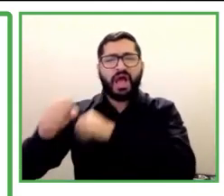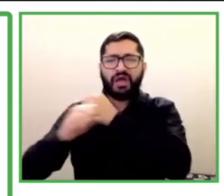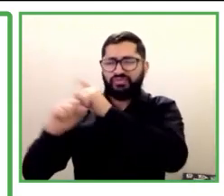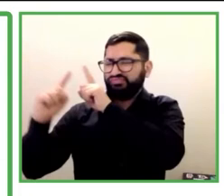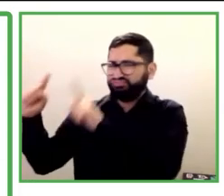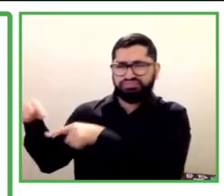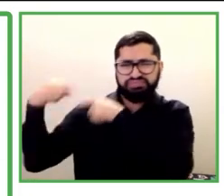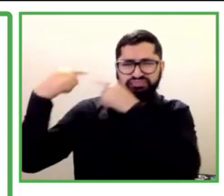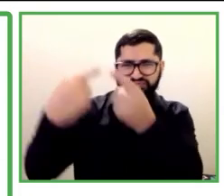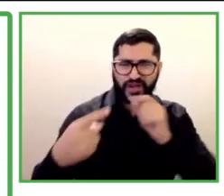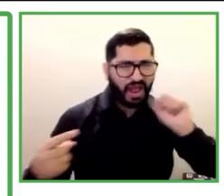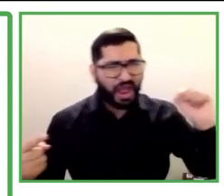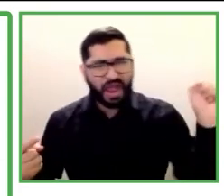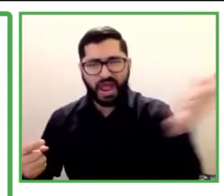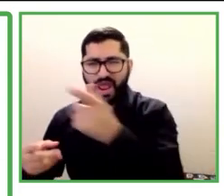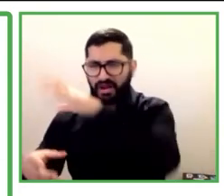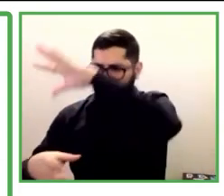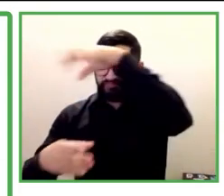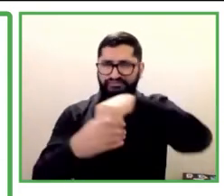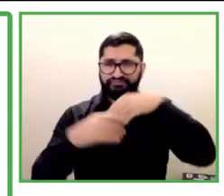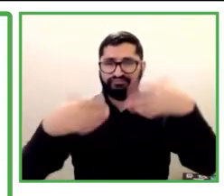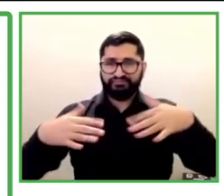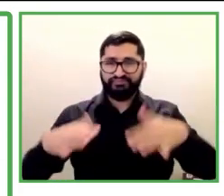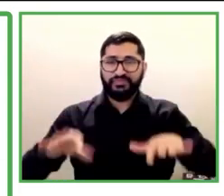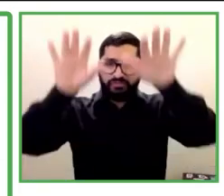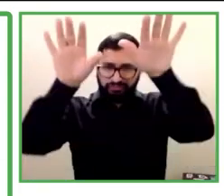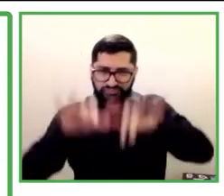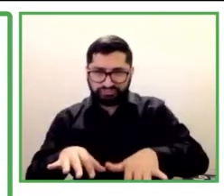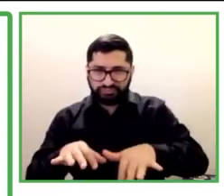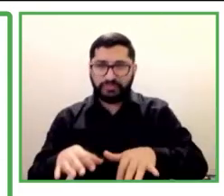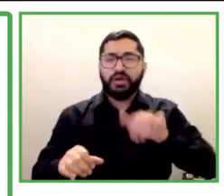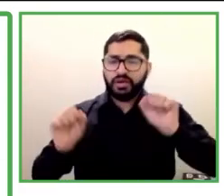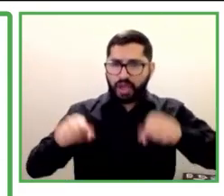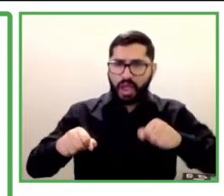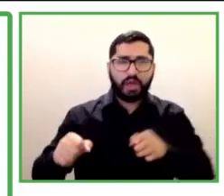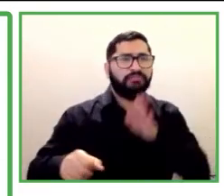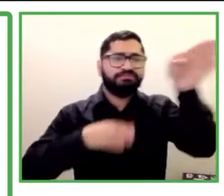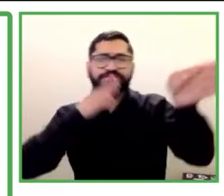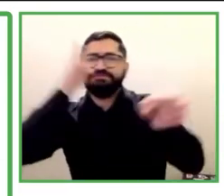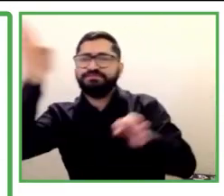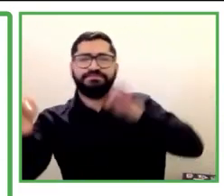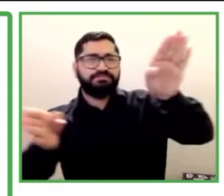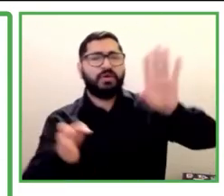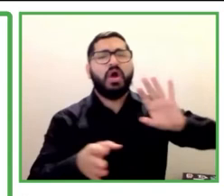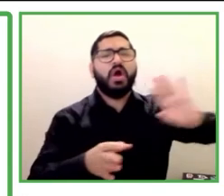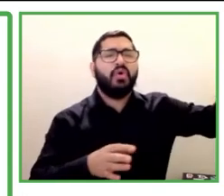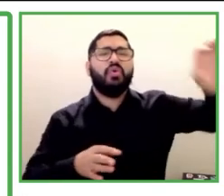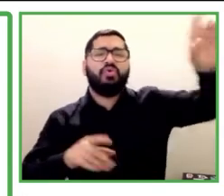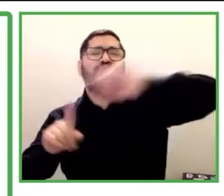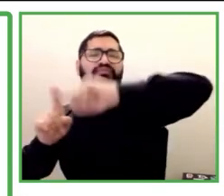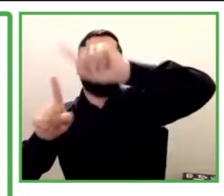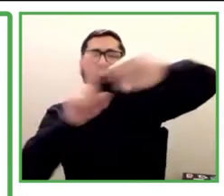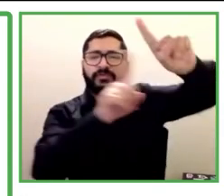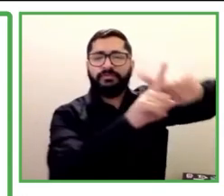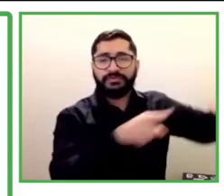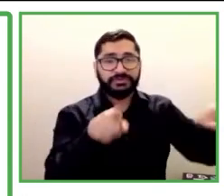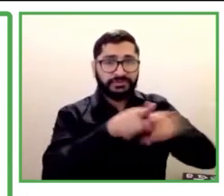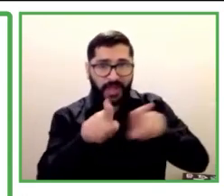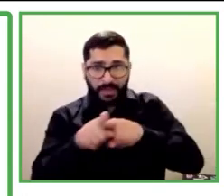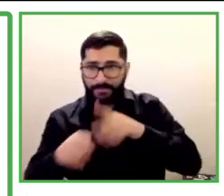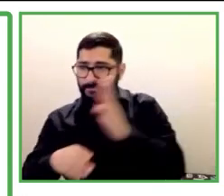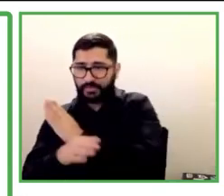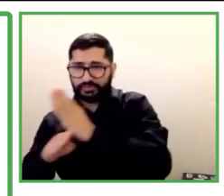Y esto nos permite también ir a otros países. Las mismas multinacionales pueden estar con nosotros. Entonces, si ustedes son una